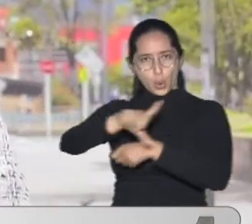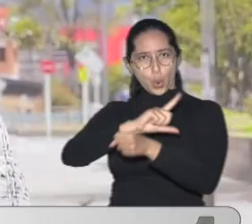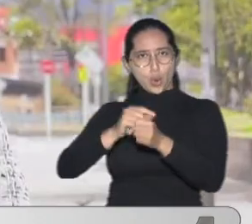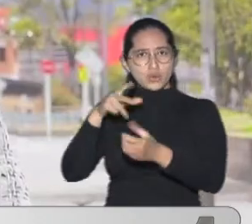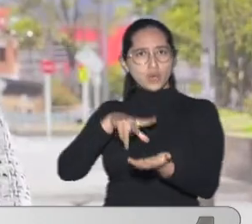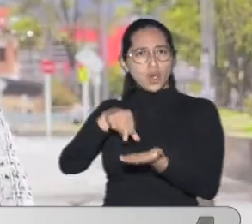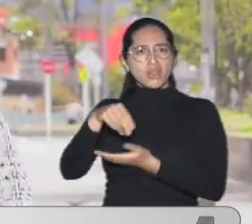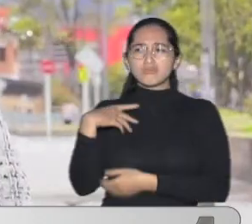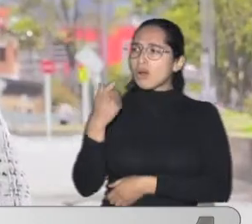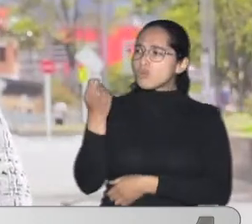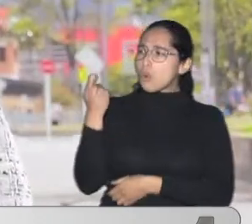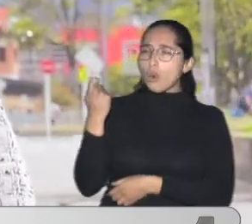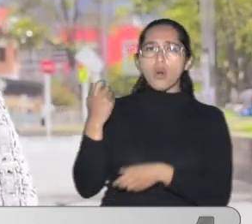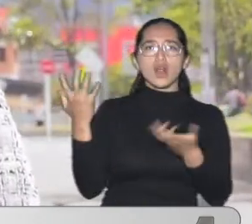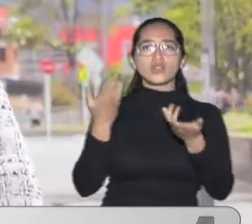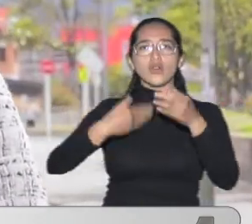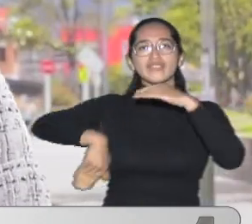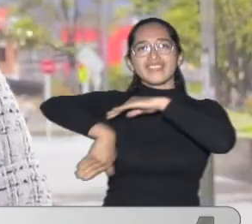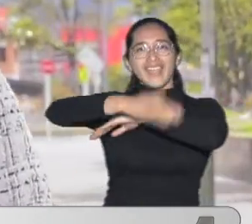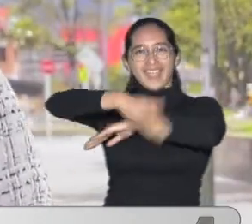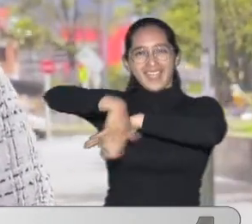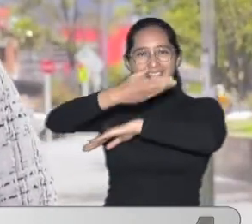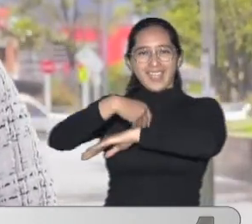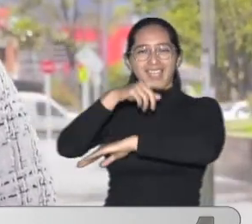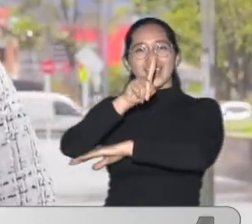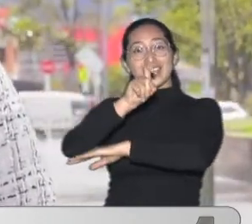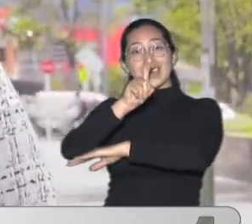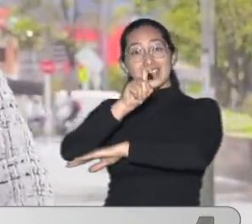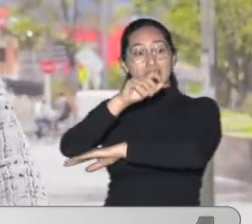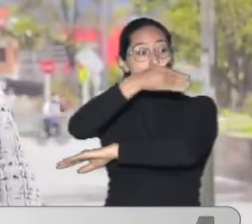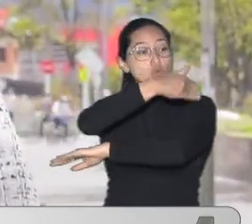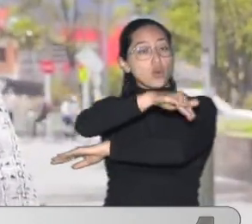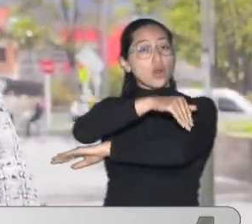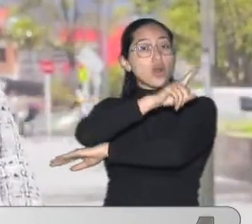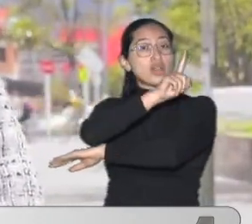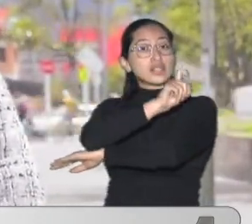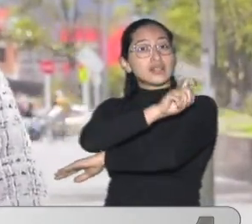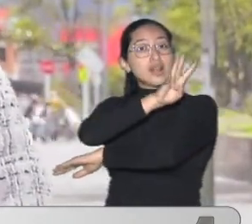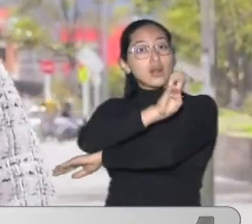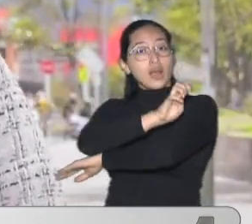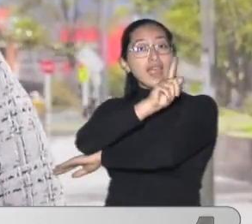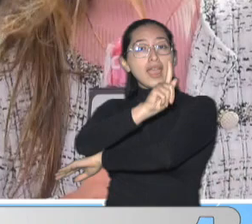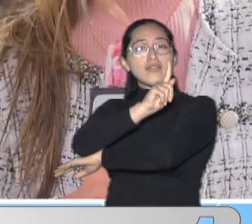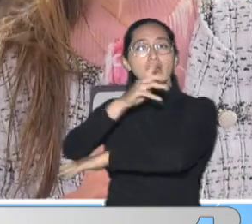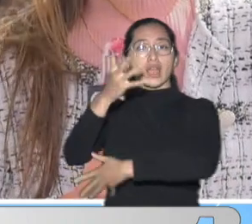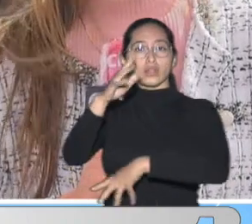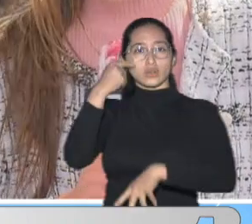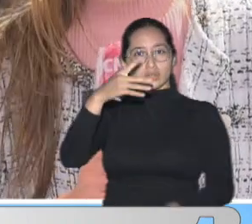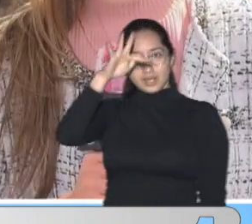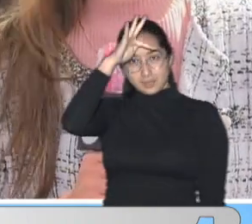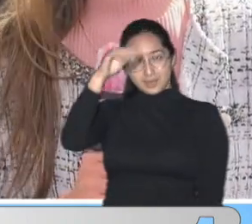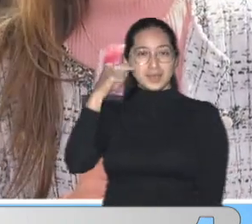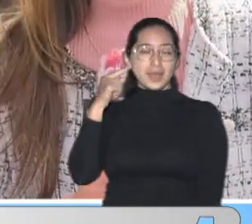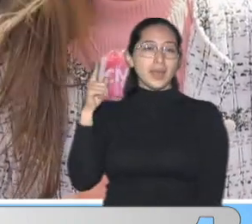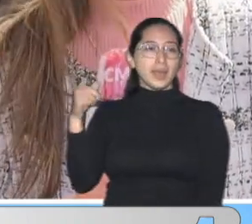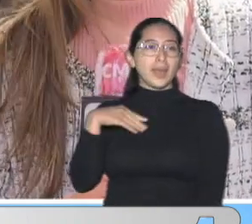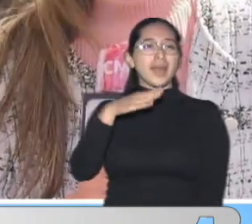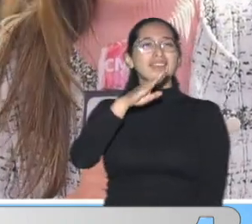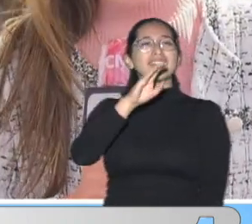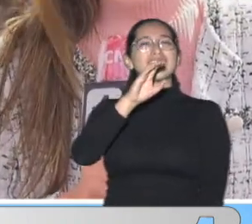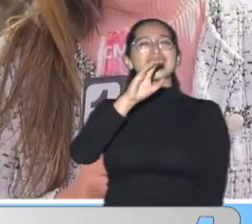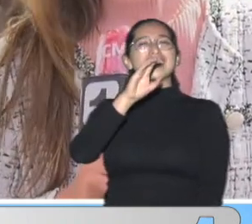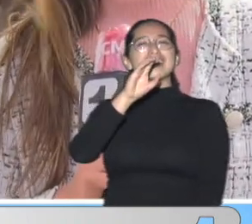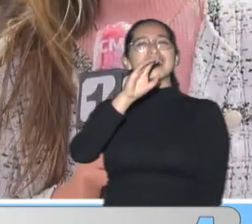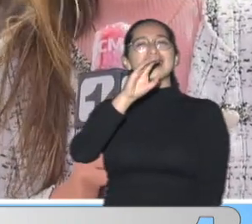cuadras, exactamente en la calle 6A, número 69F En donde está la clínica de heridas y medicinas integrativa Allí